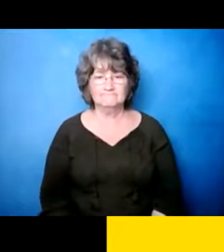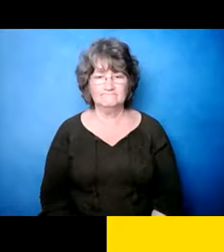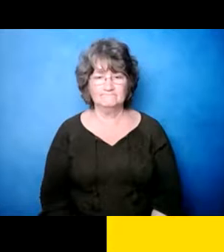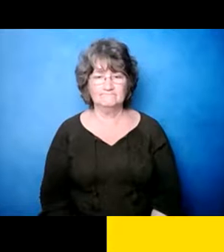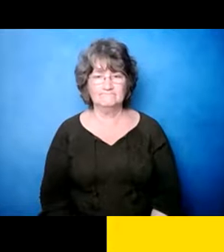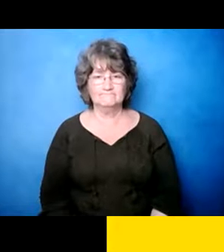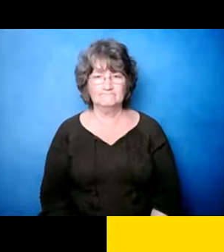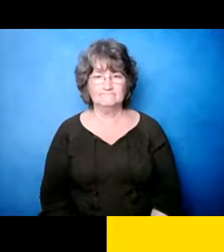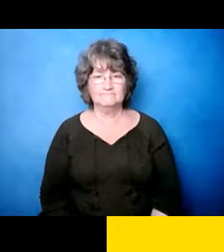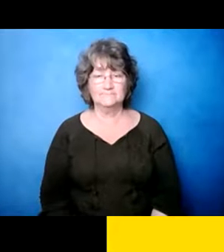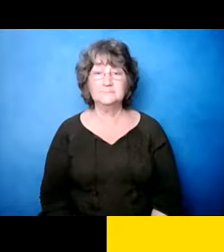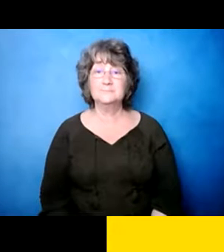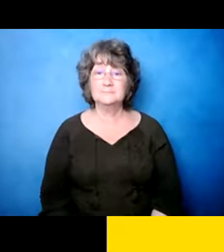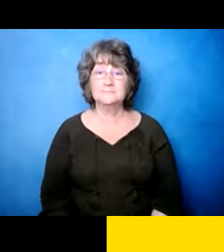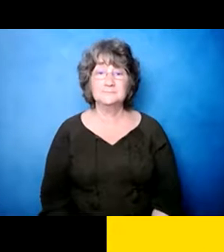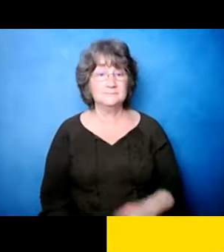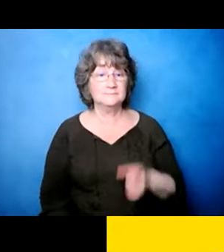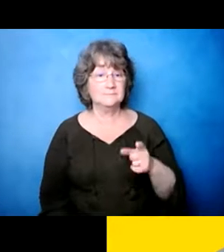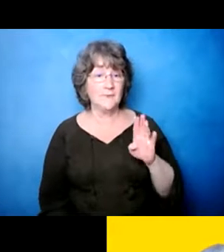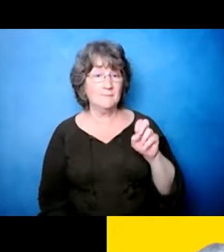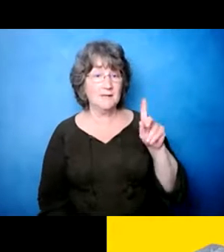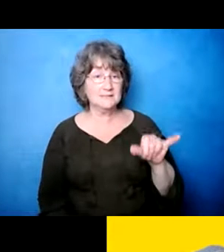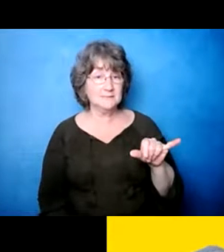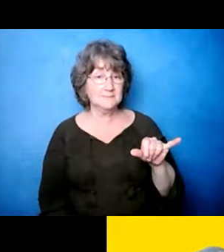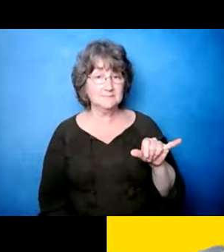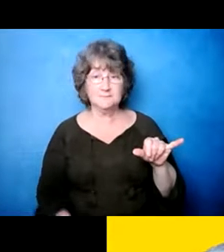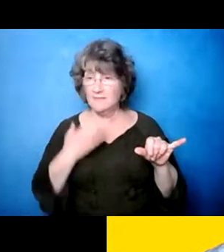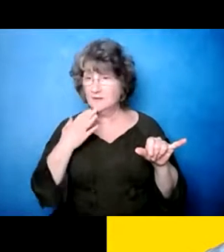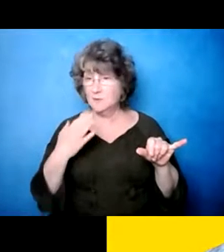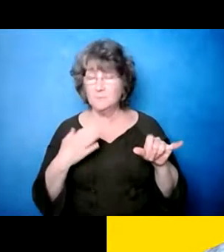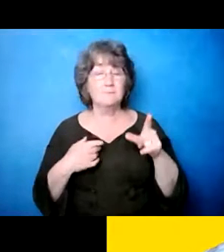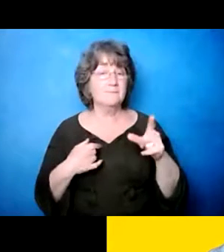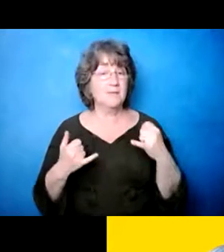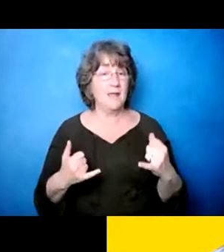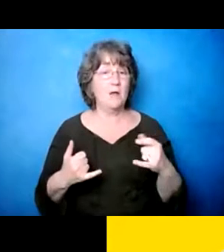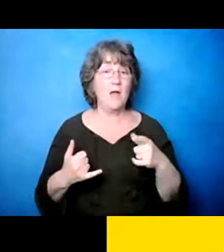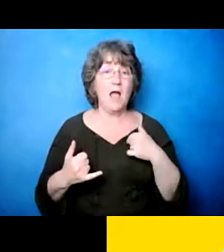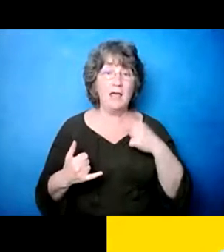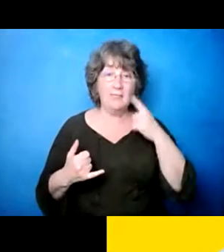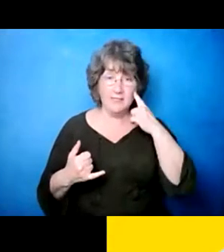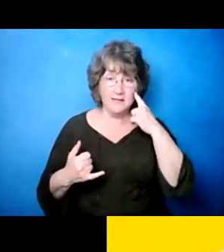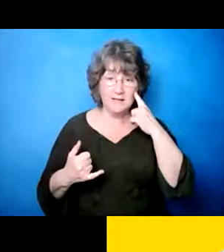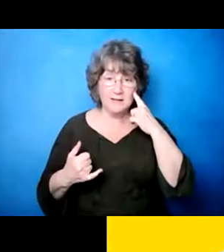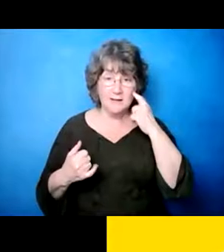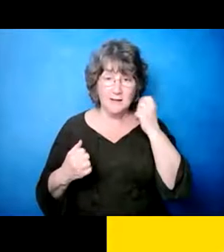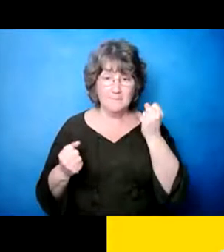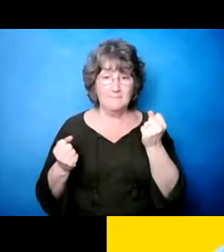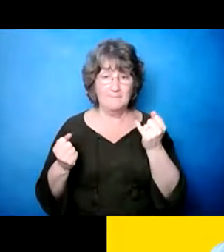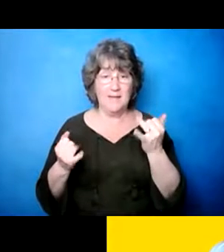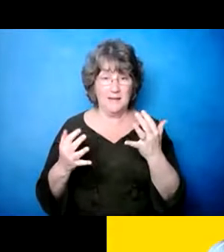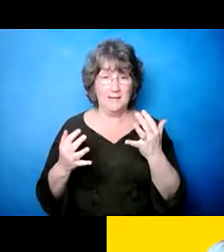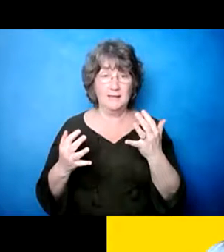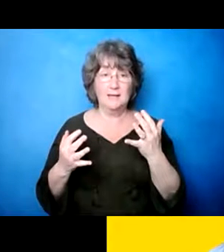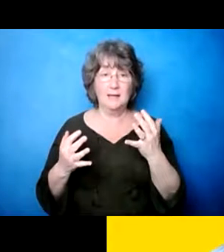debemos hablar más sobre ello. Así que, muchas gracias, eh, Betsy. Eh, yo creo que muchos padres